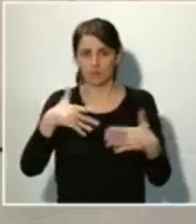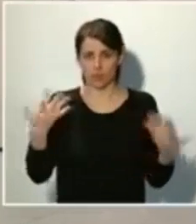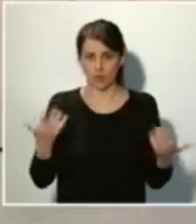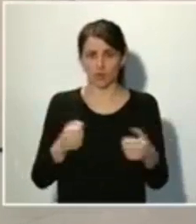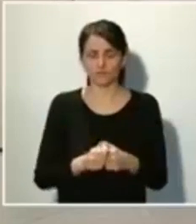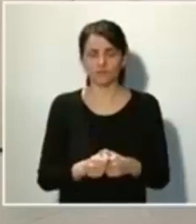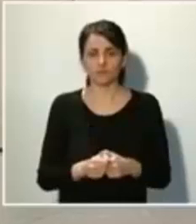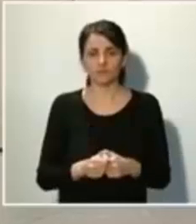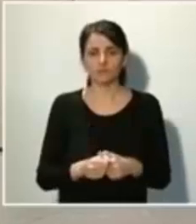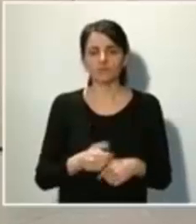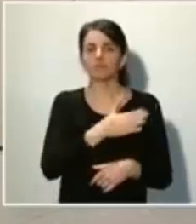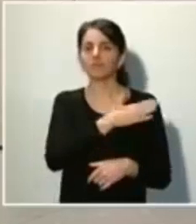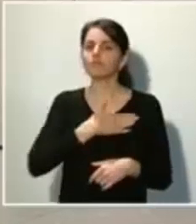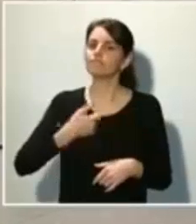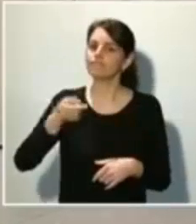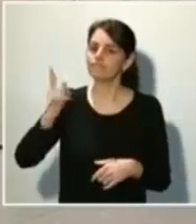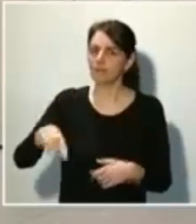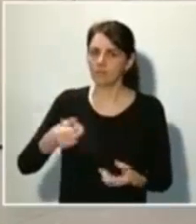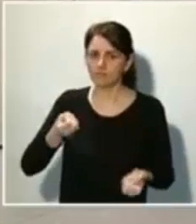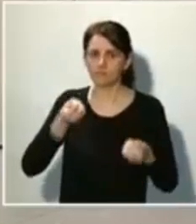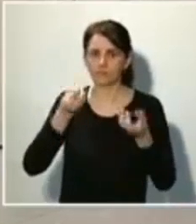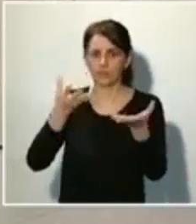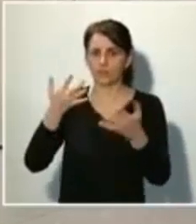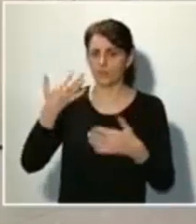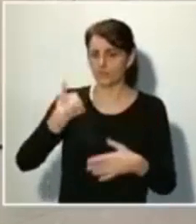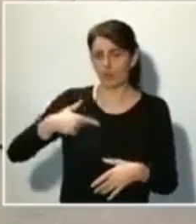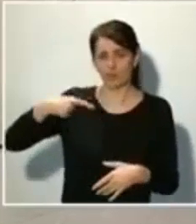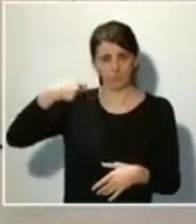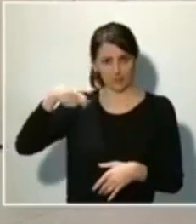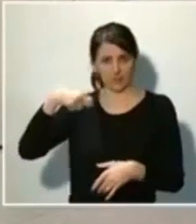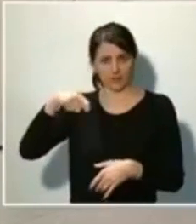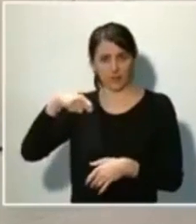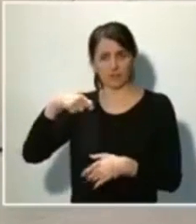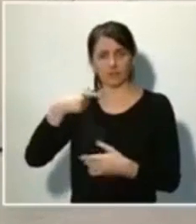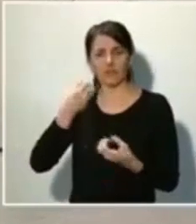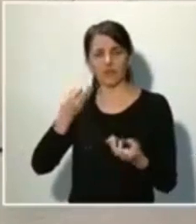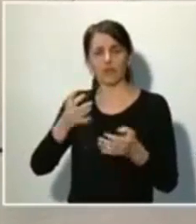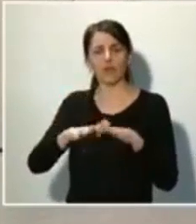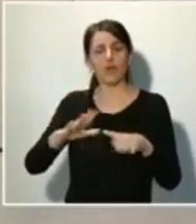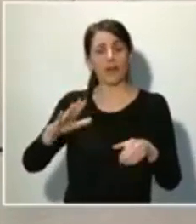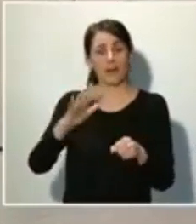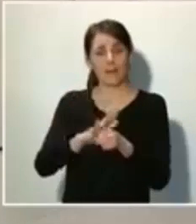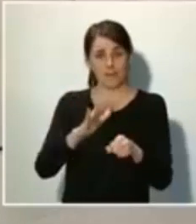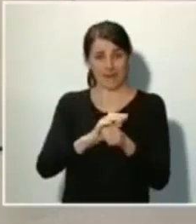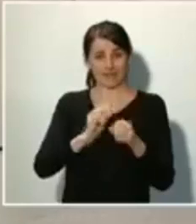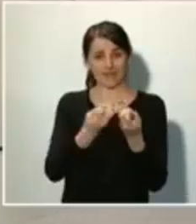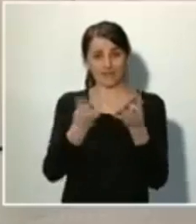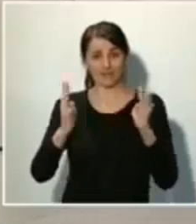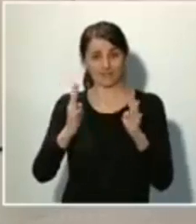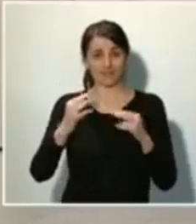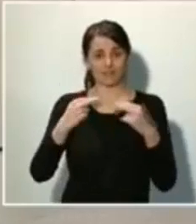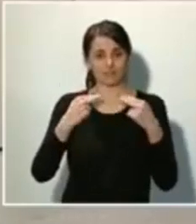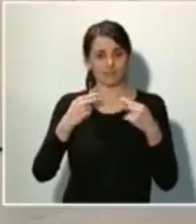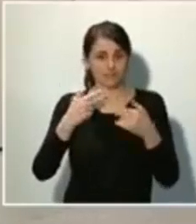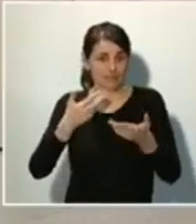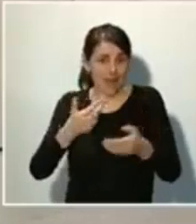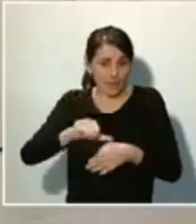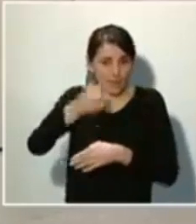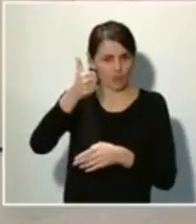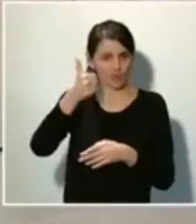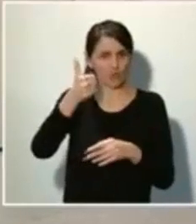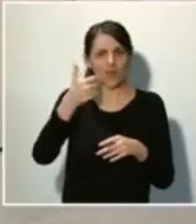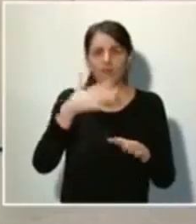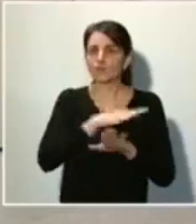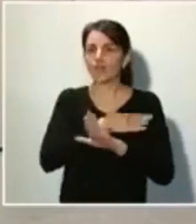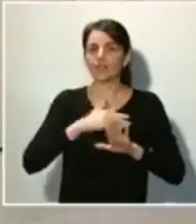como también lo ha reiterado nuestro presidente, que el paquete que aprobamos el martes no es un punto y final y que seguimos trabajando para poner en